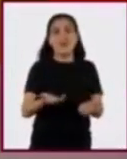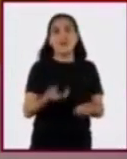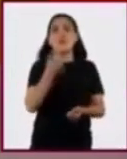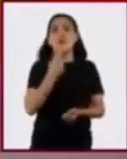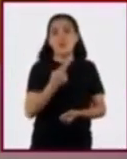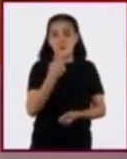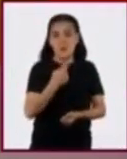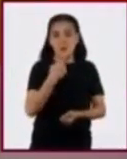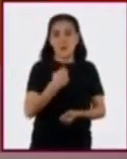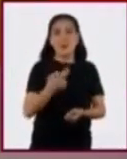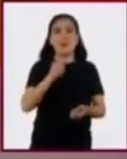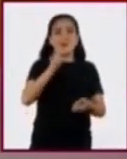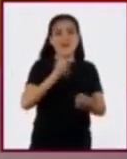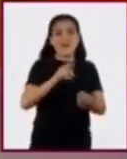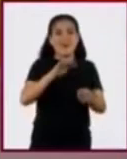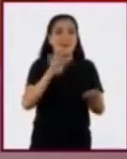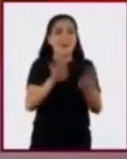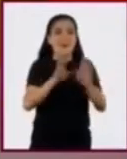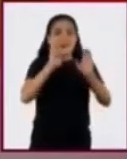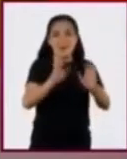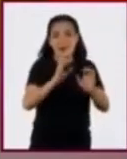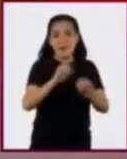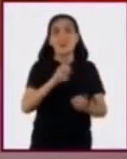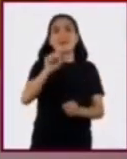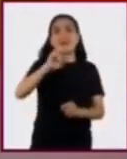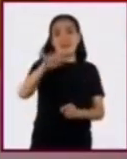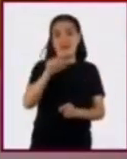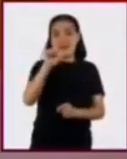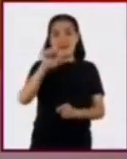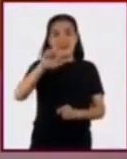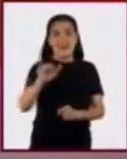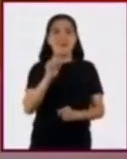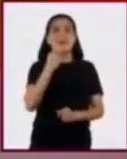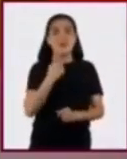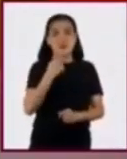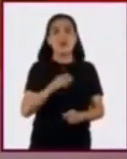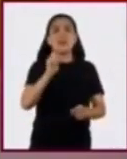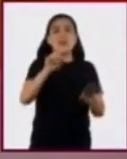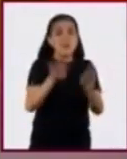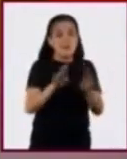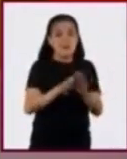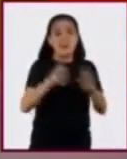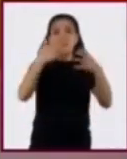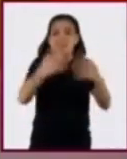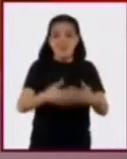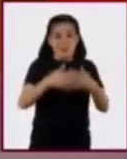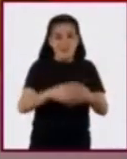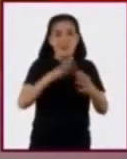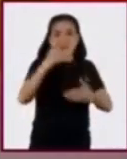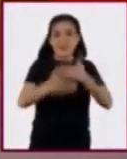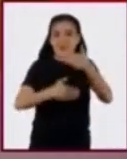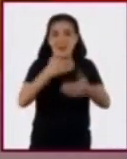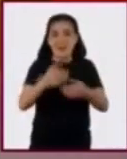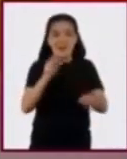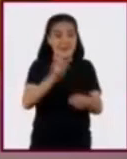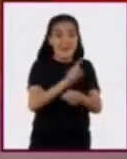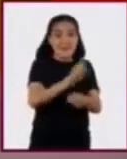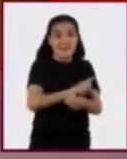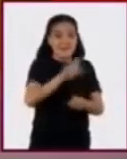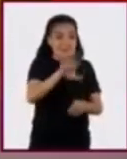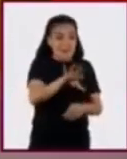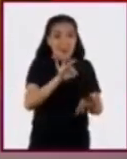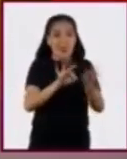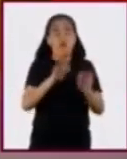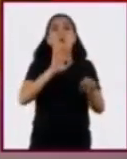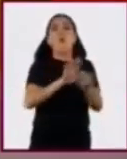dulces, cristalizados y jaleas. Pasan por una serie de procesos desde la selección